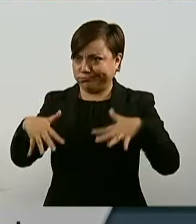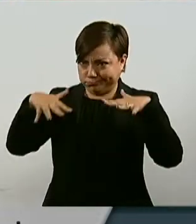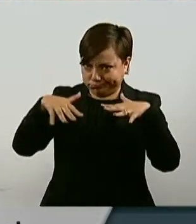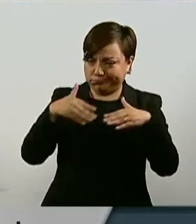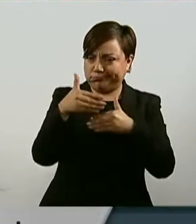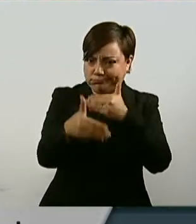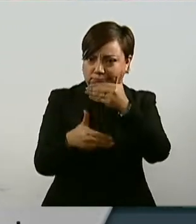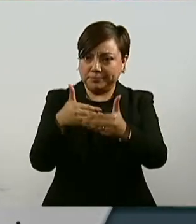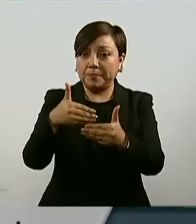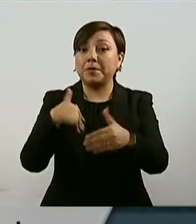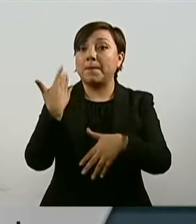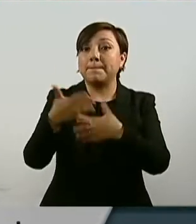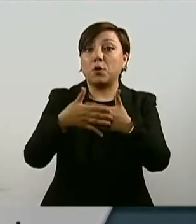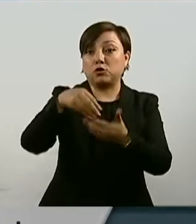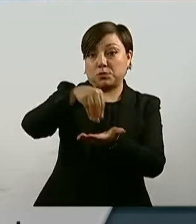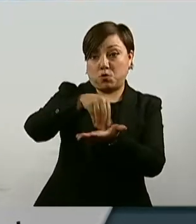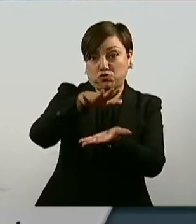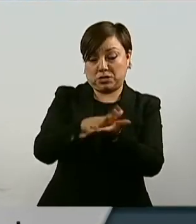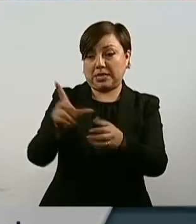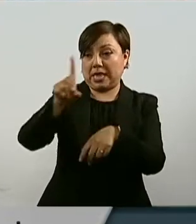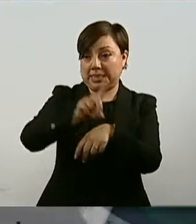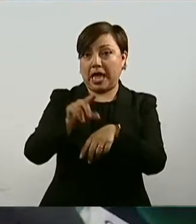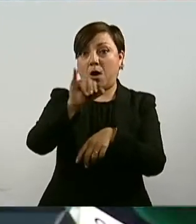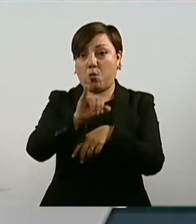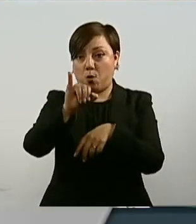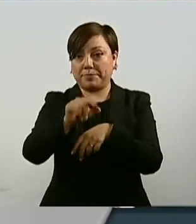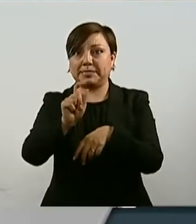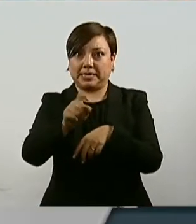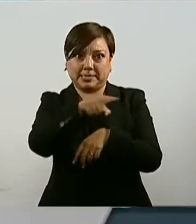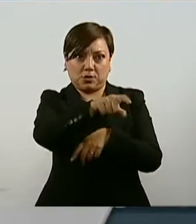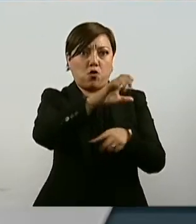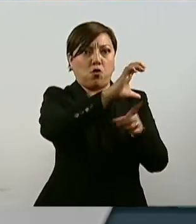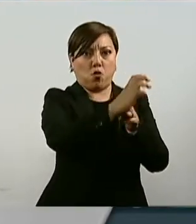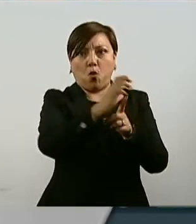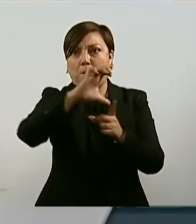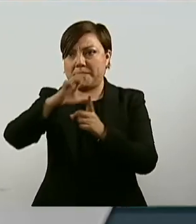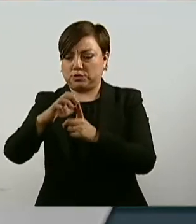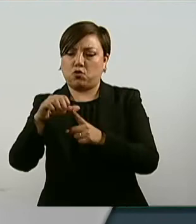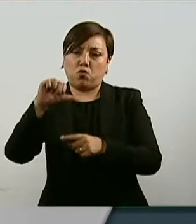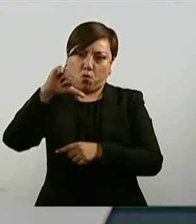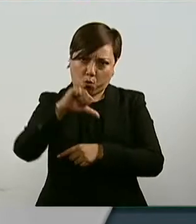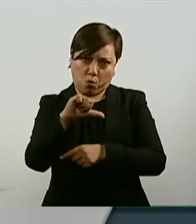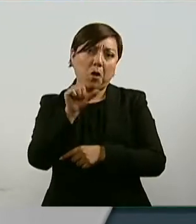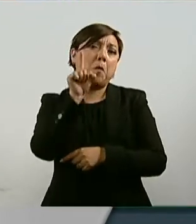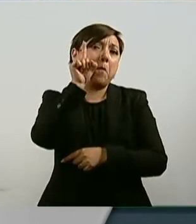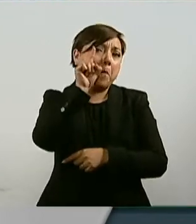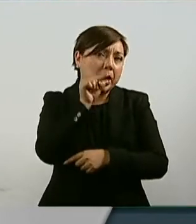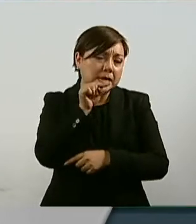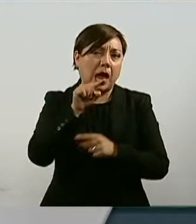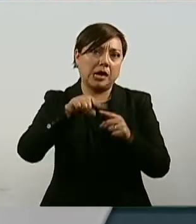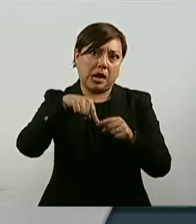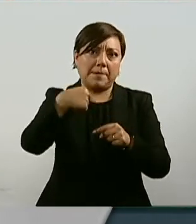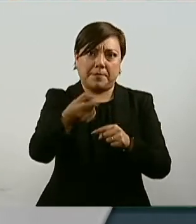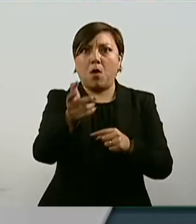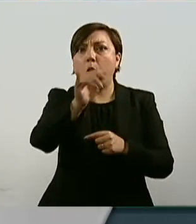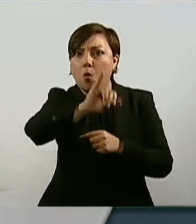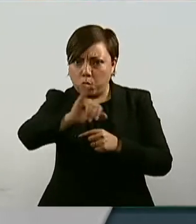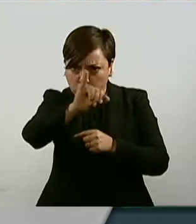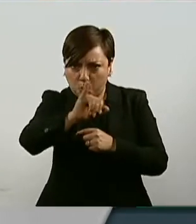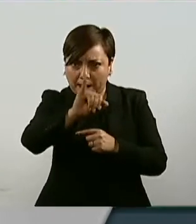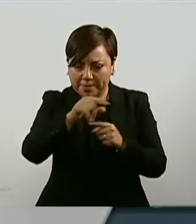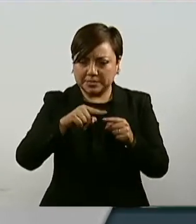Citamos para el día jueves, lo que quiere decir que estarán trabajando en comisiones hoy, mañana y el jueves.